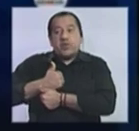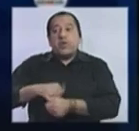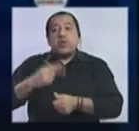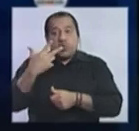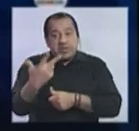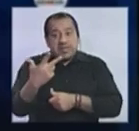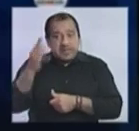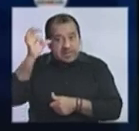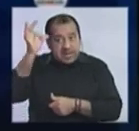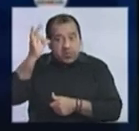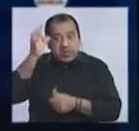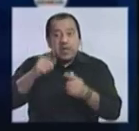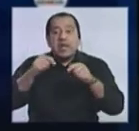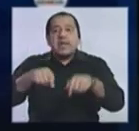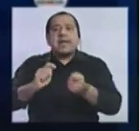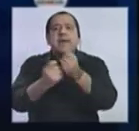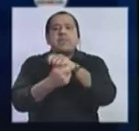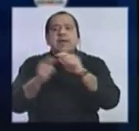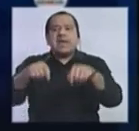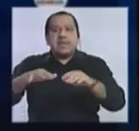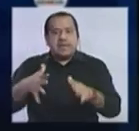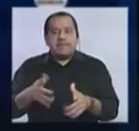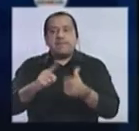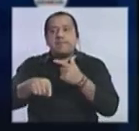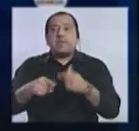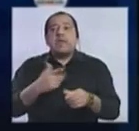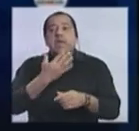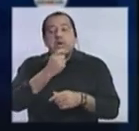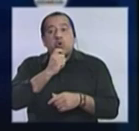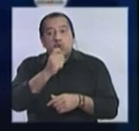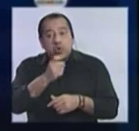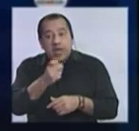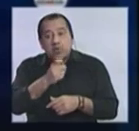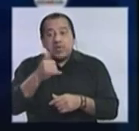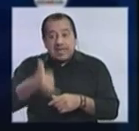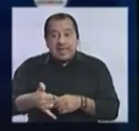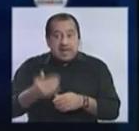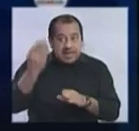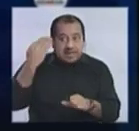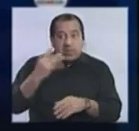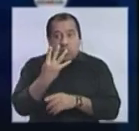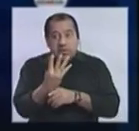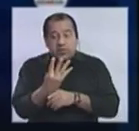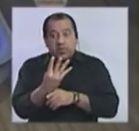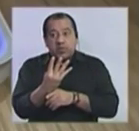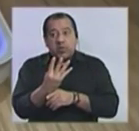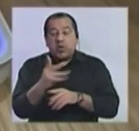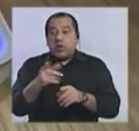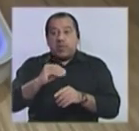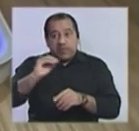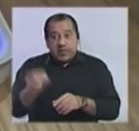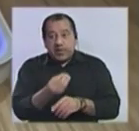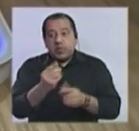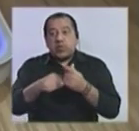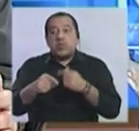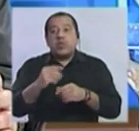3. Lo que cambia aquí es que el Partido Colorado tenía cuatro, en un momento la perdió con el Partido de la